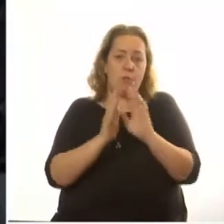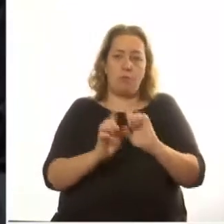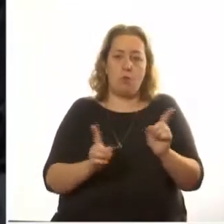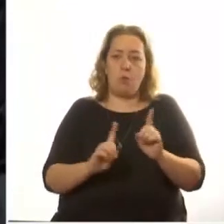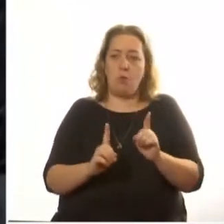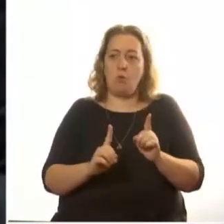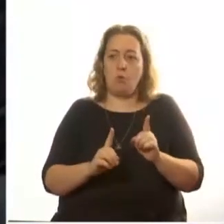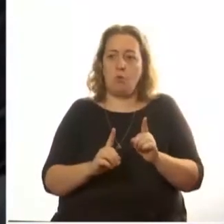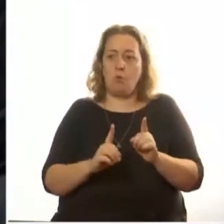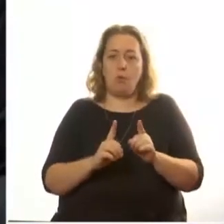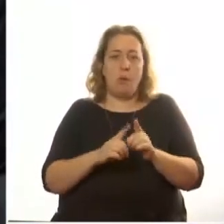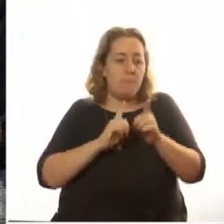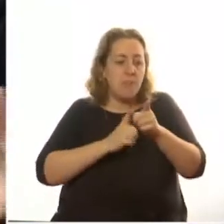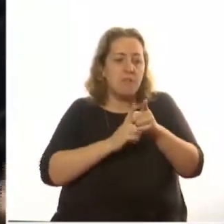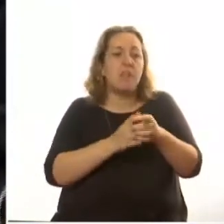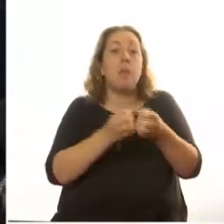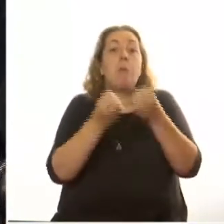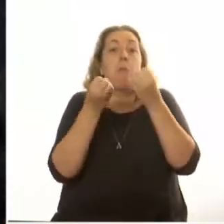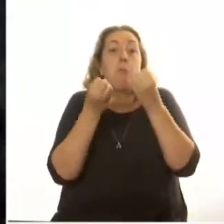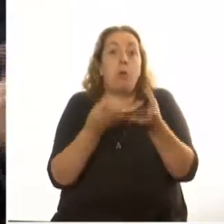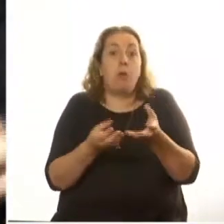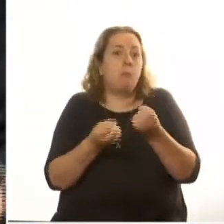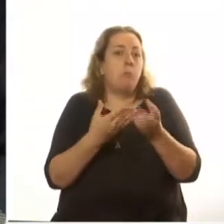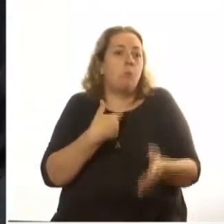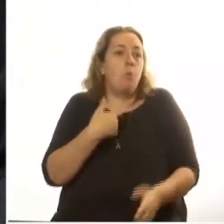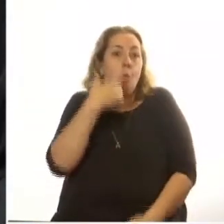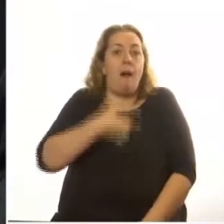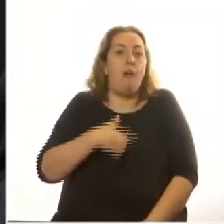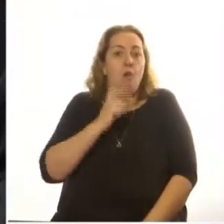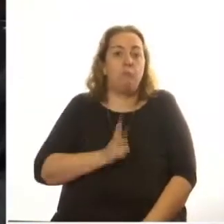se los perseguía por su condición de ser humano.